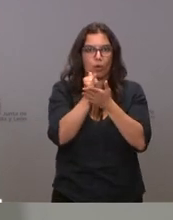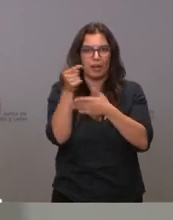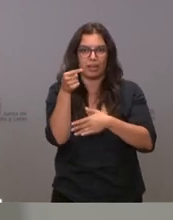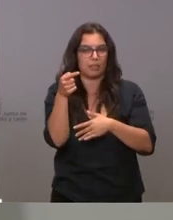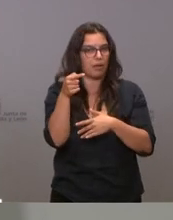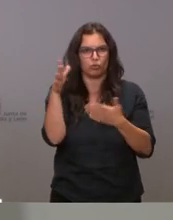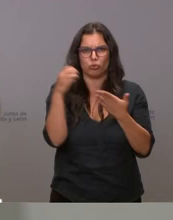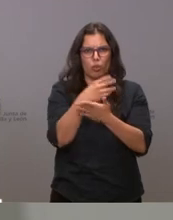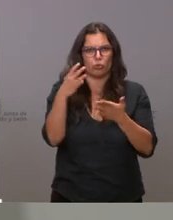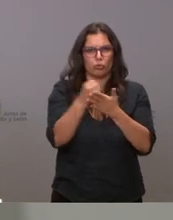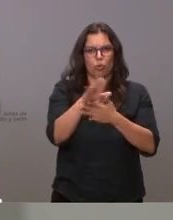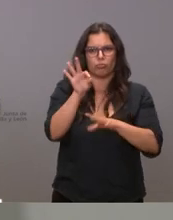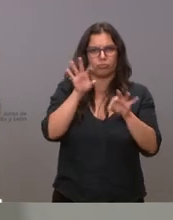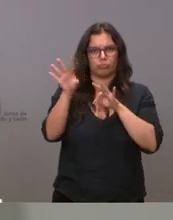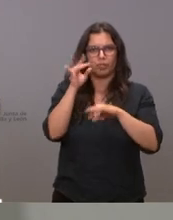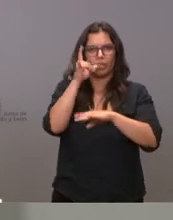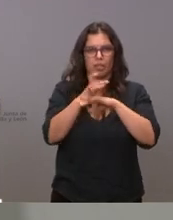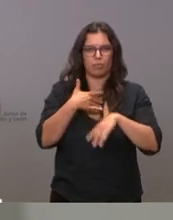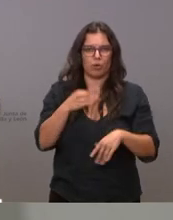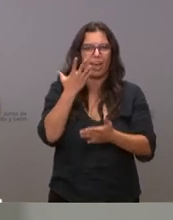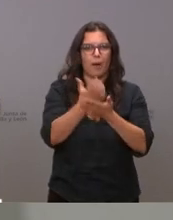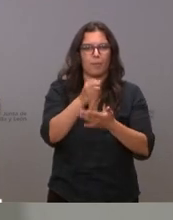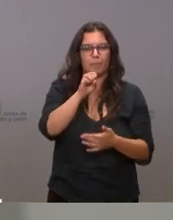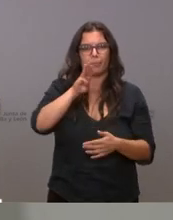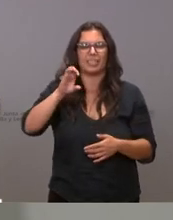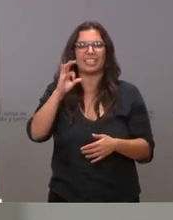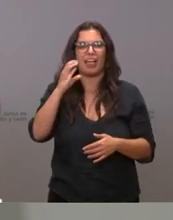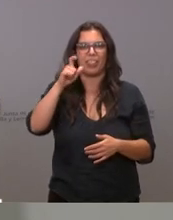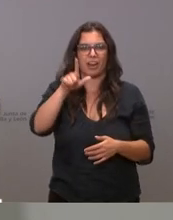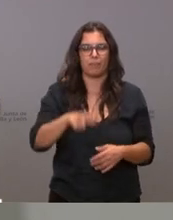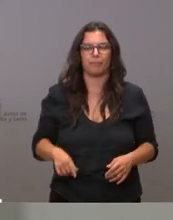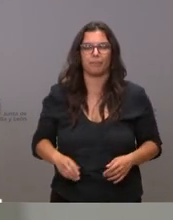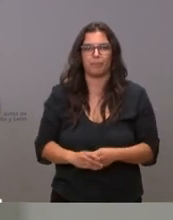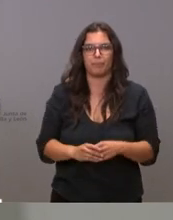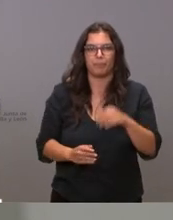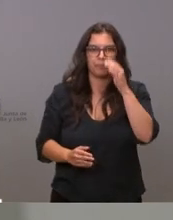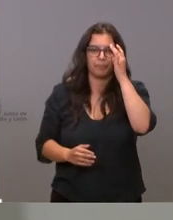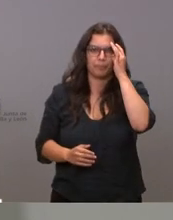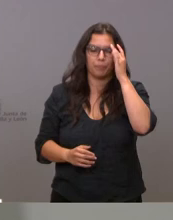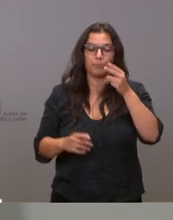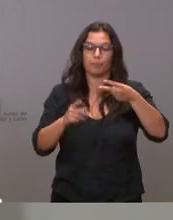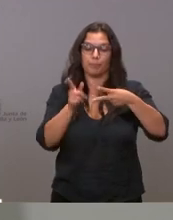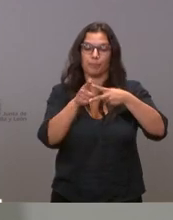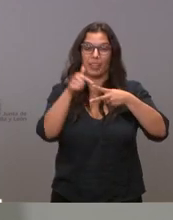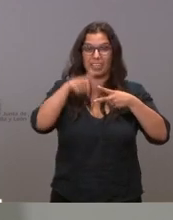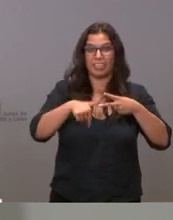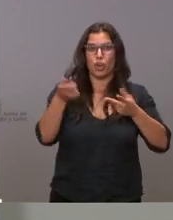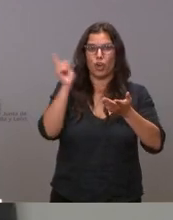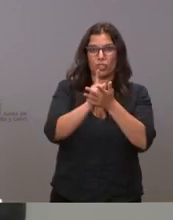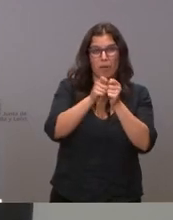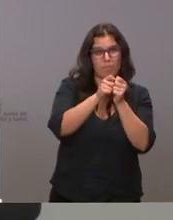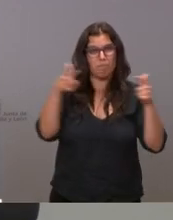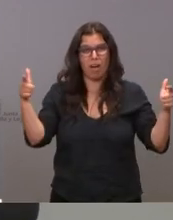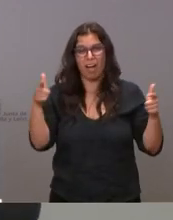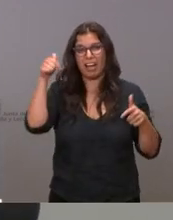lo tienen los ciudadanos a su disposición ¿por qué tenemos esta incidencia en este momento?